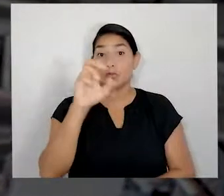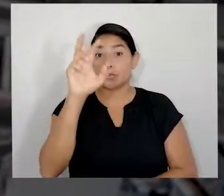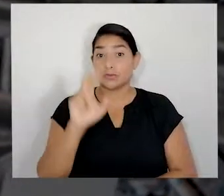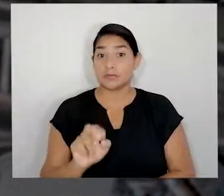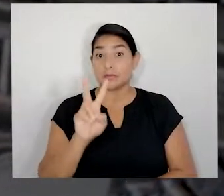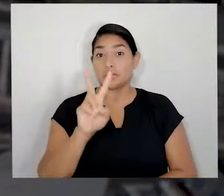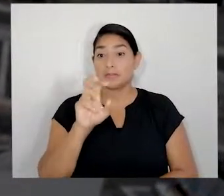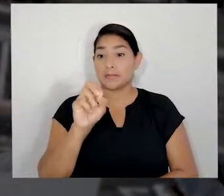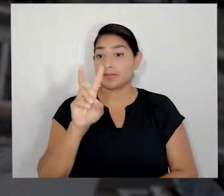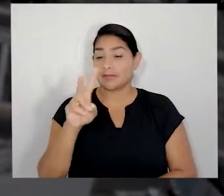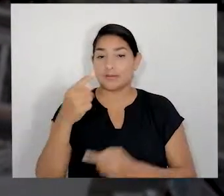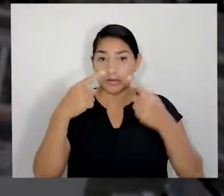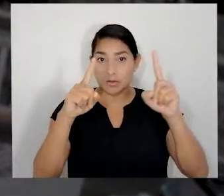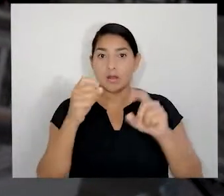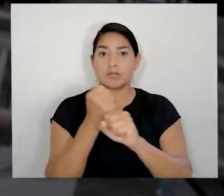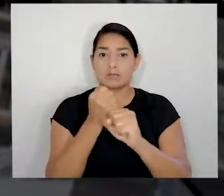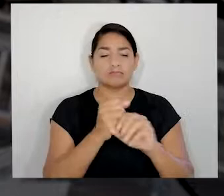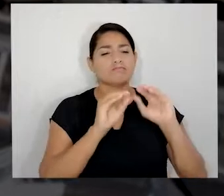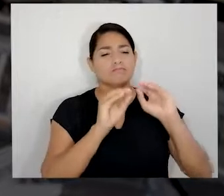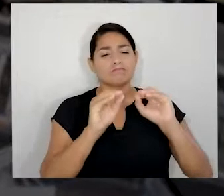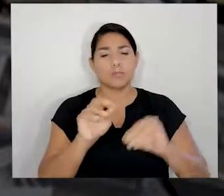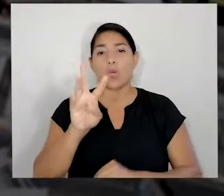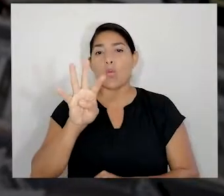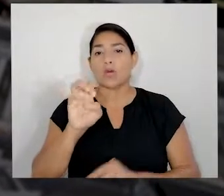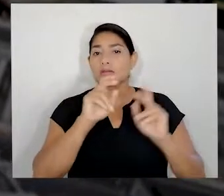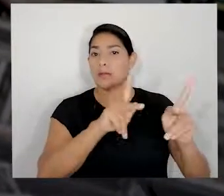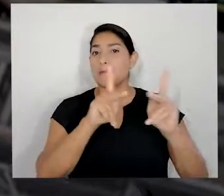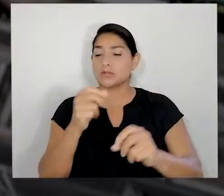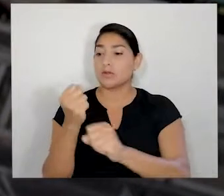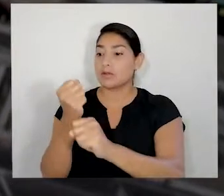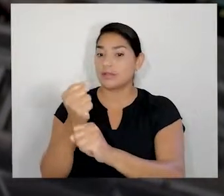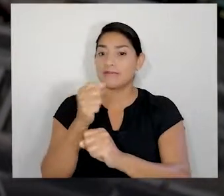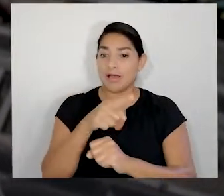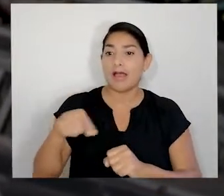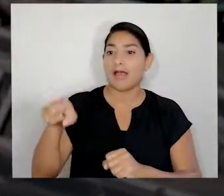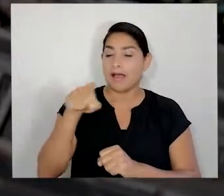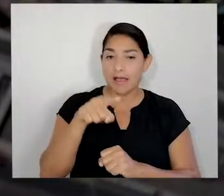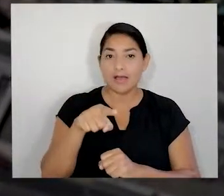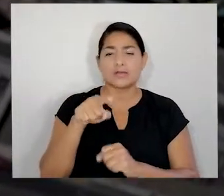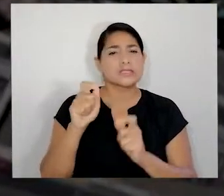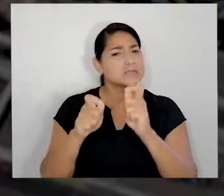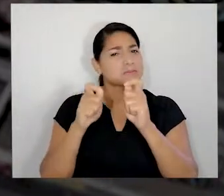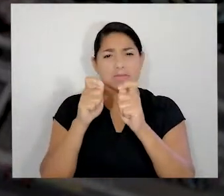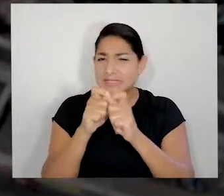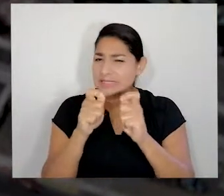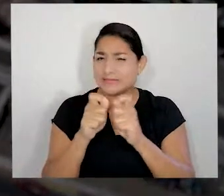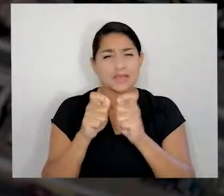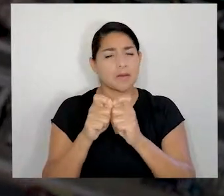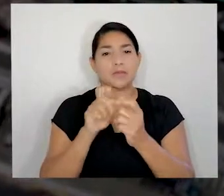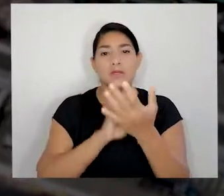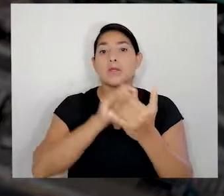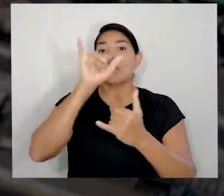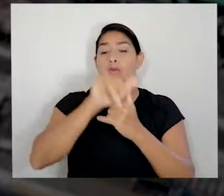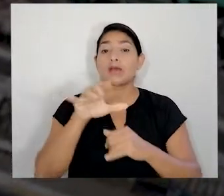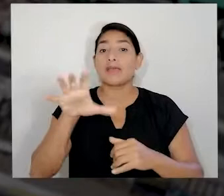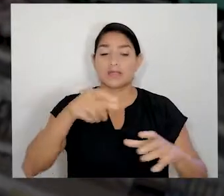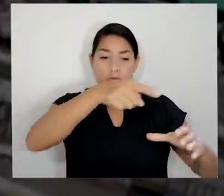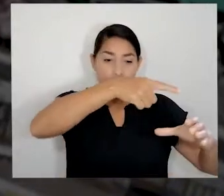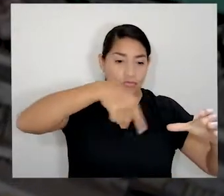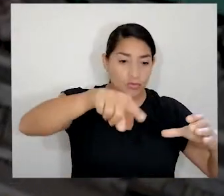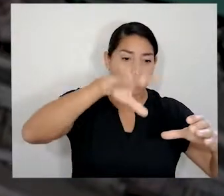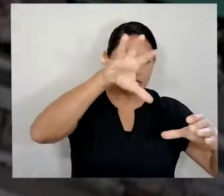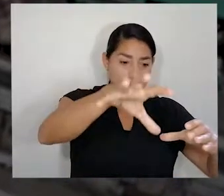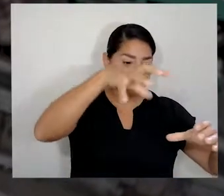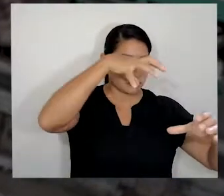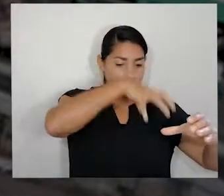Costa Rica, solo en 2020, logramos capacitar a más de 400 personas trabajadoras. En específico, en el proyecto de Tres